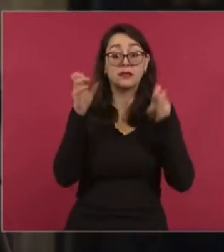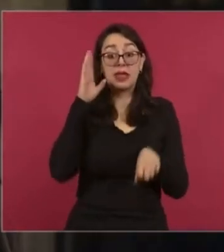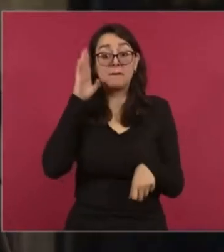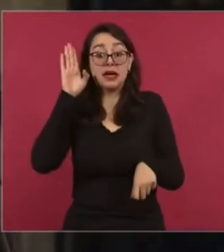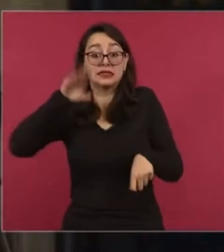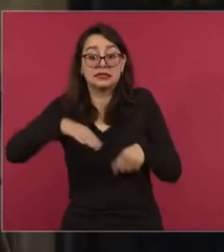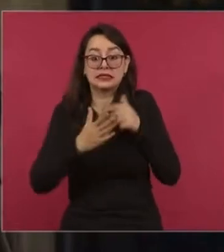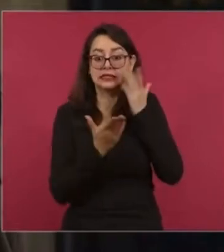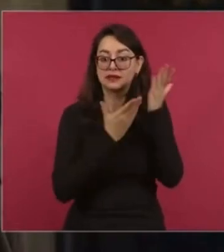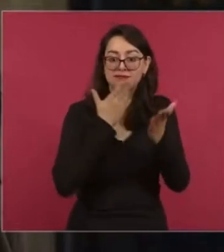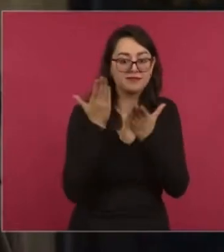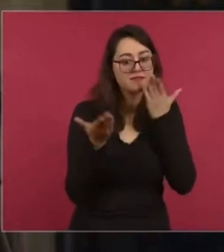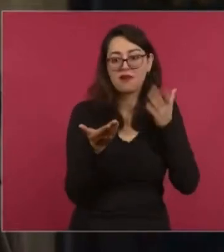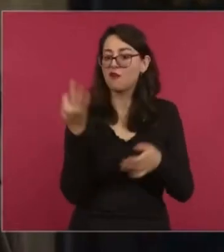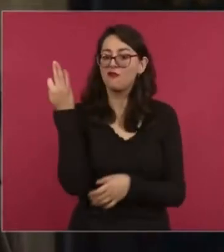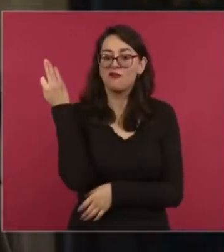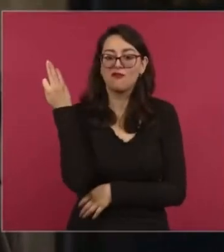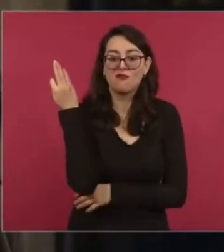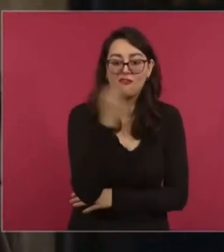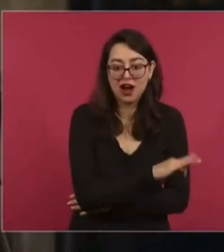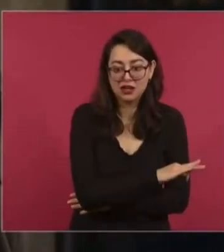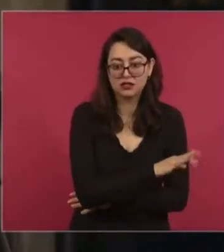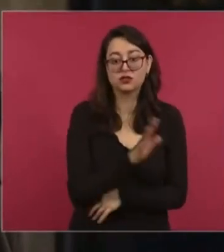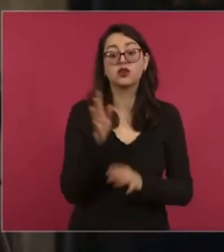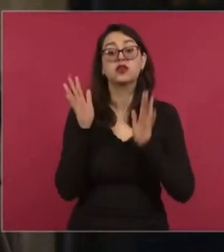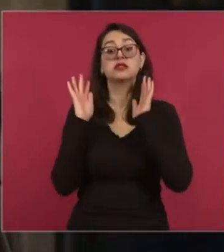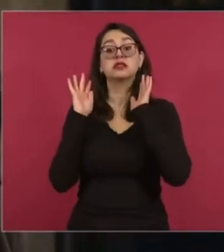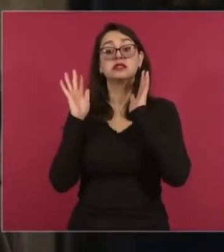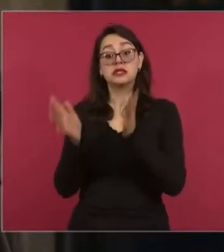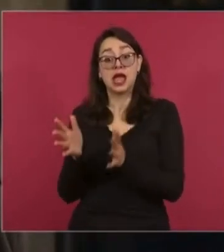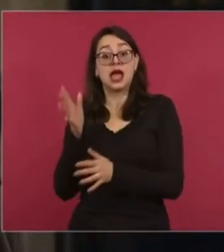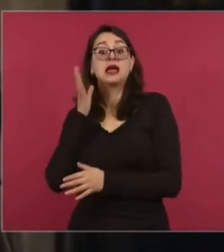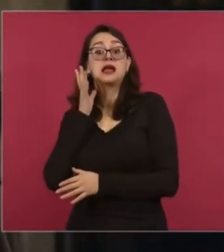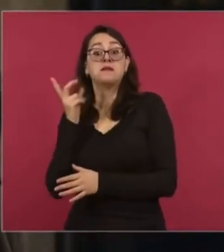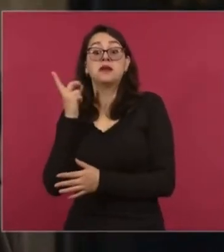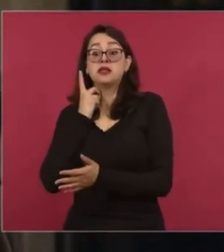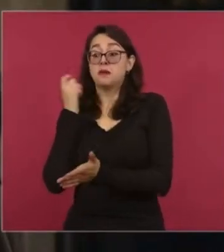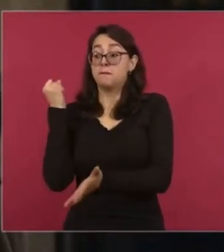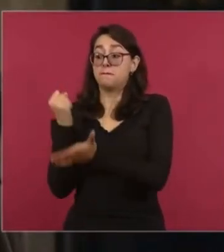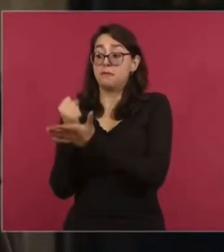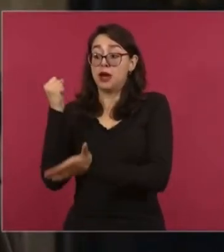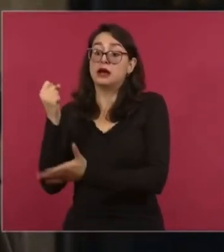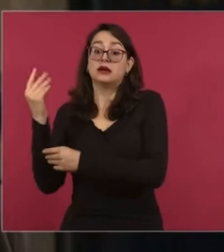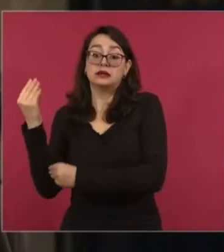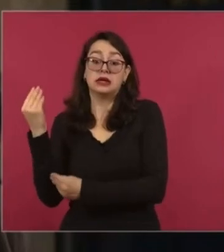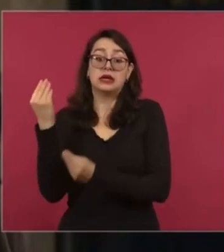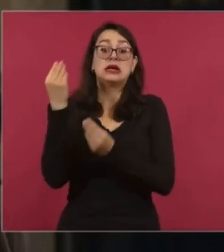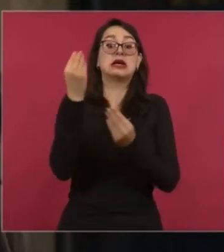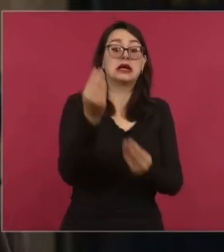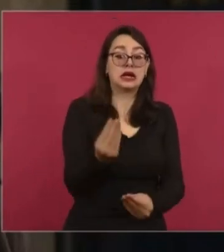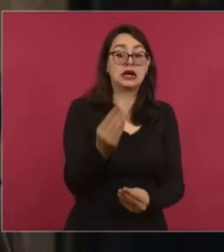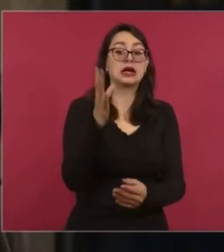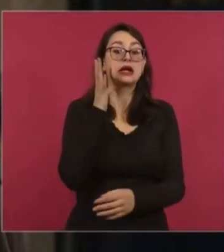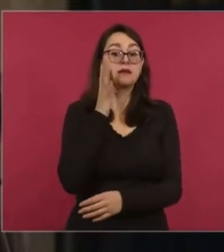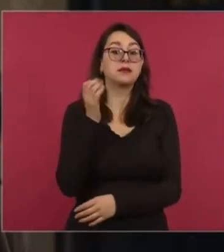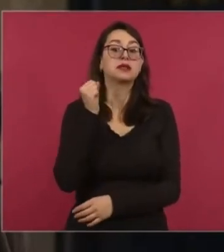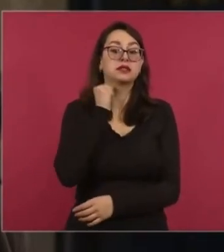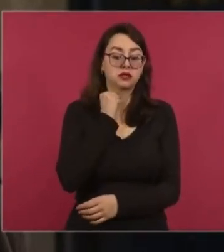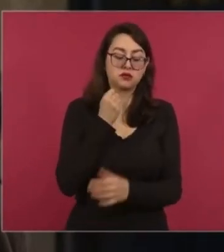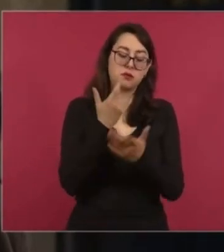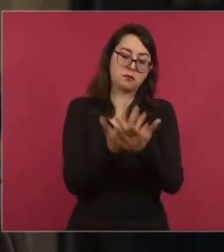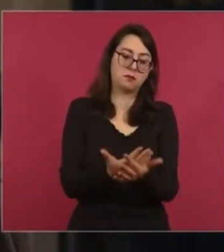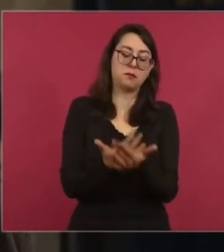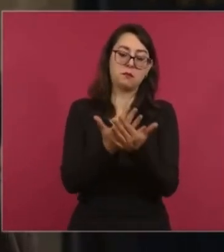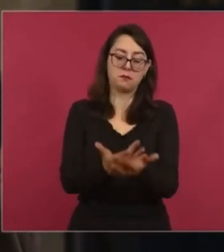aprobó esta ley y la mandó a la Cámara de Senadoras. Sin embargo, presidente, quisiera